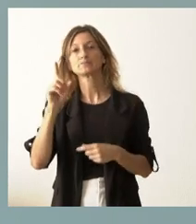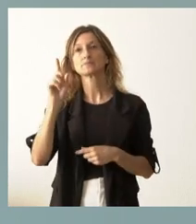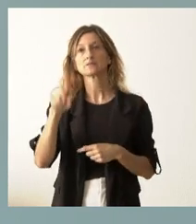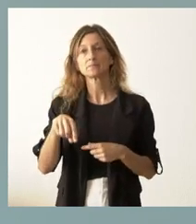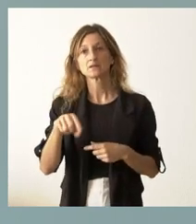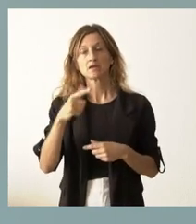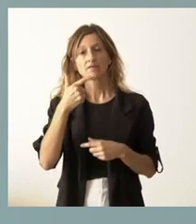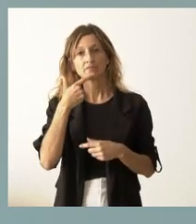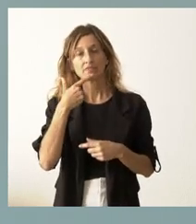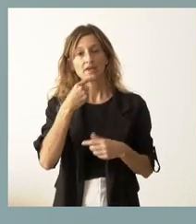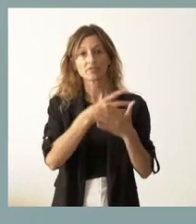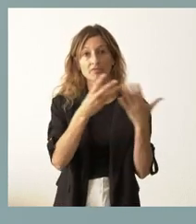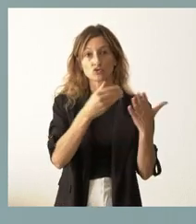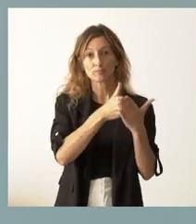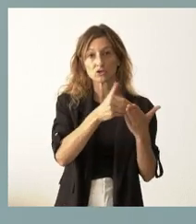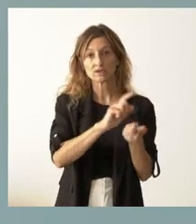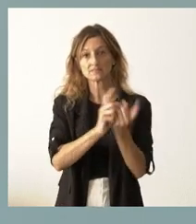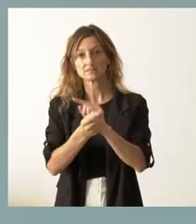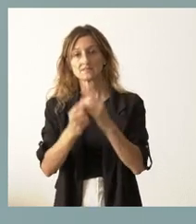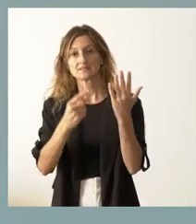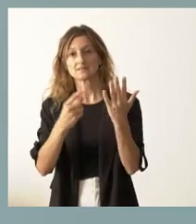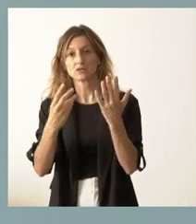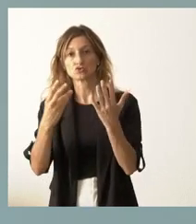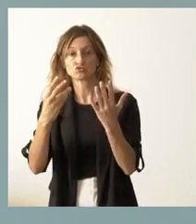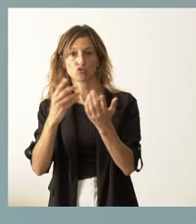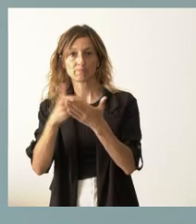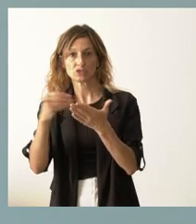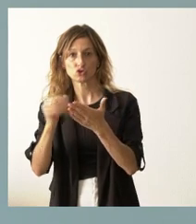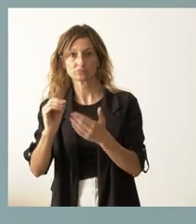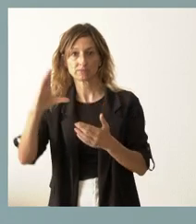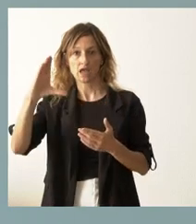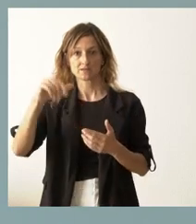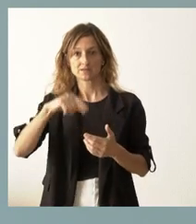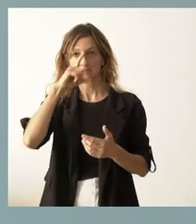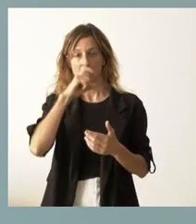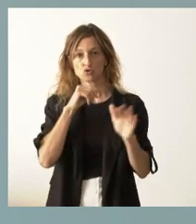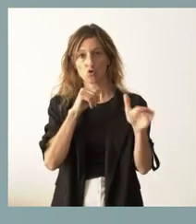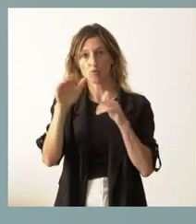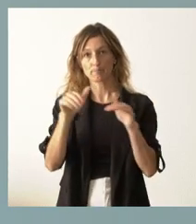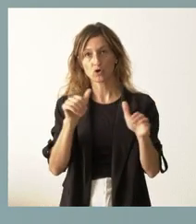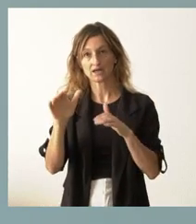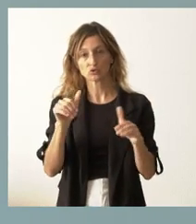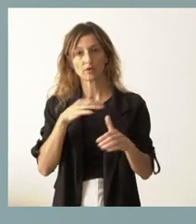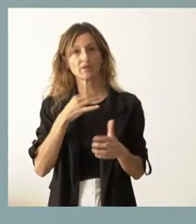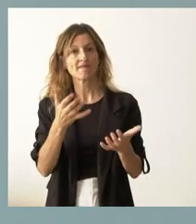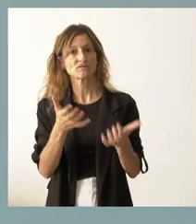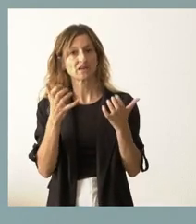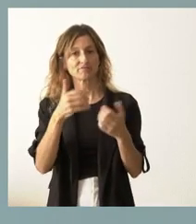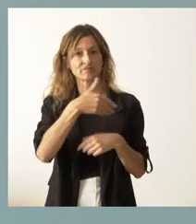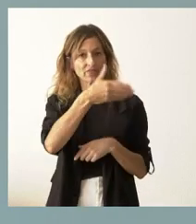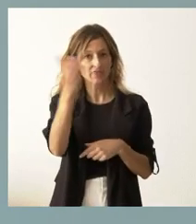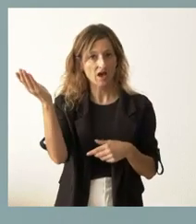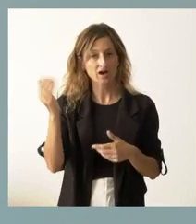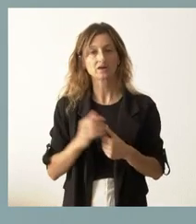concreto, pasamos de 18 millones a 68 millones en la convocatoria de este año, de la cual se van a poder beneficiar estos